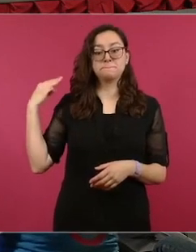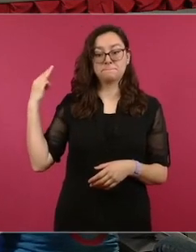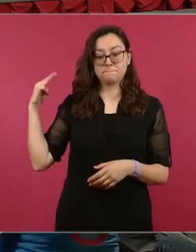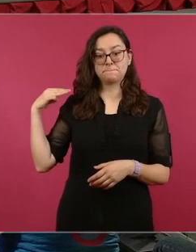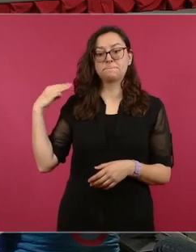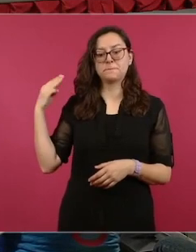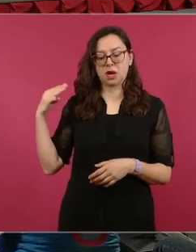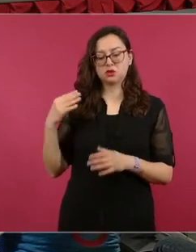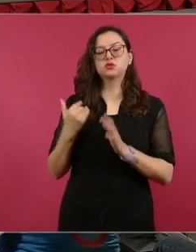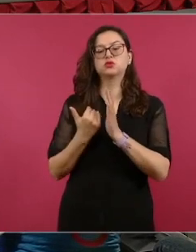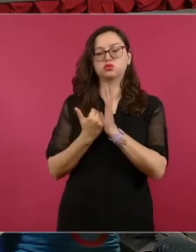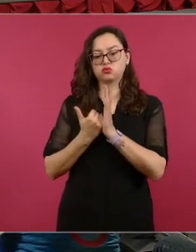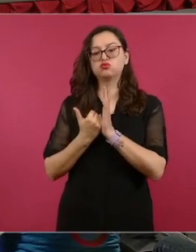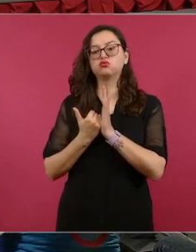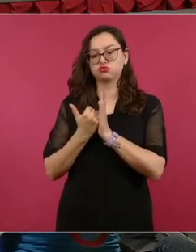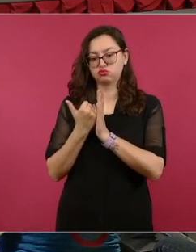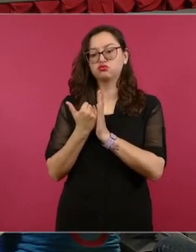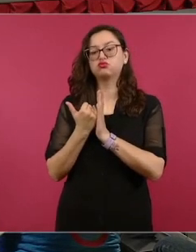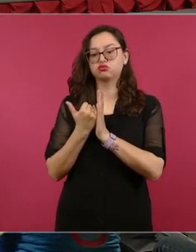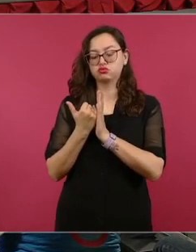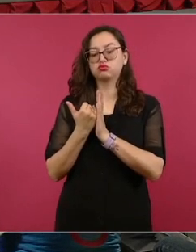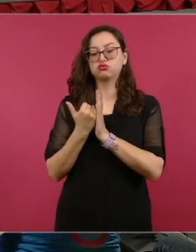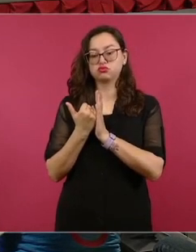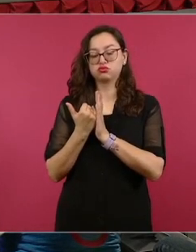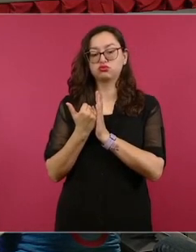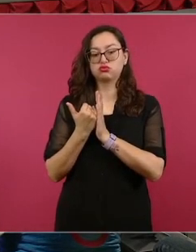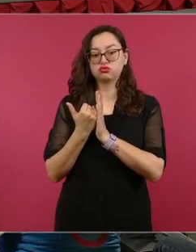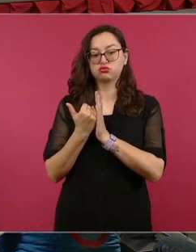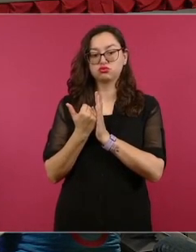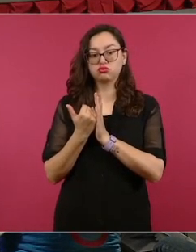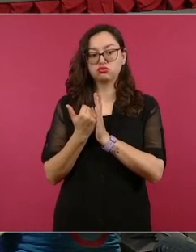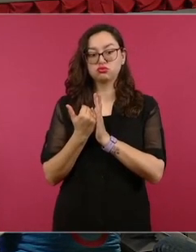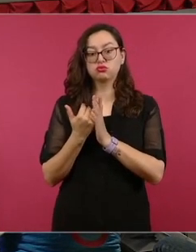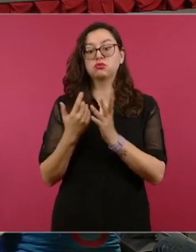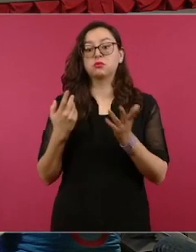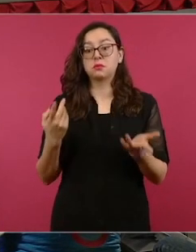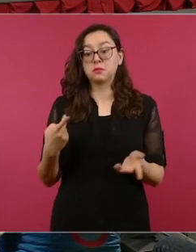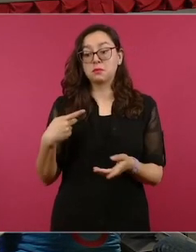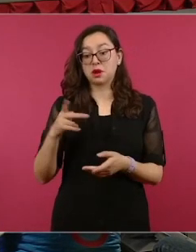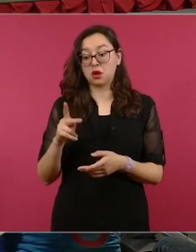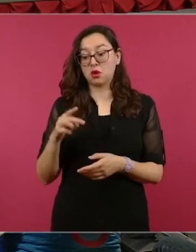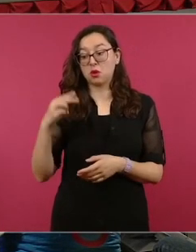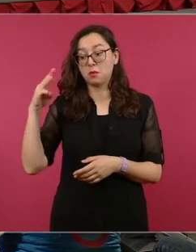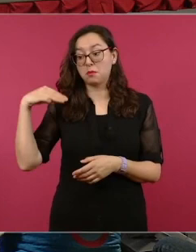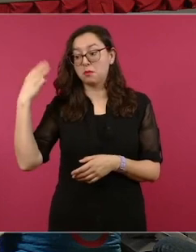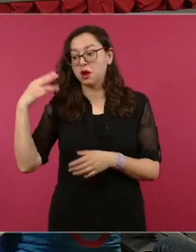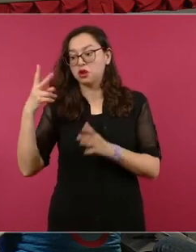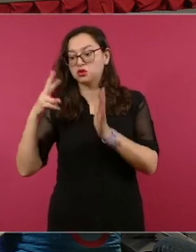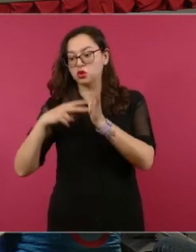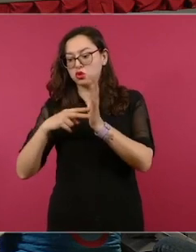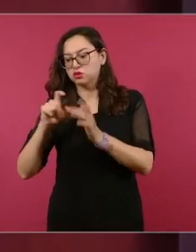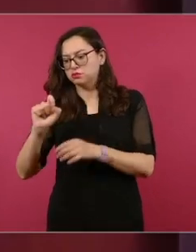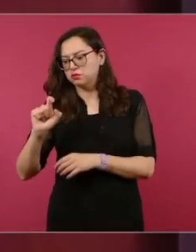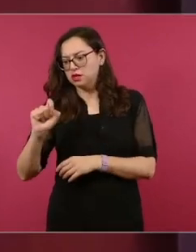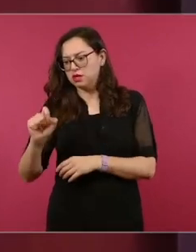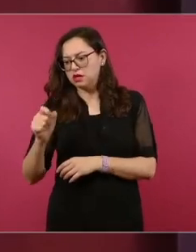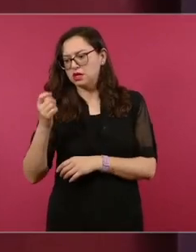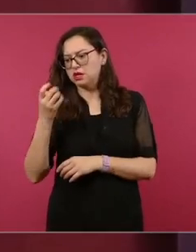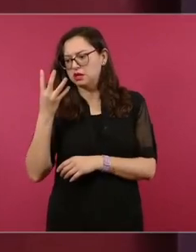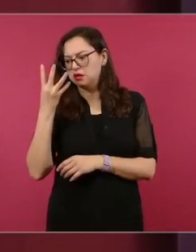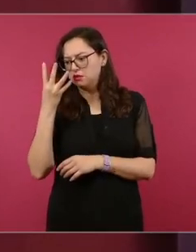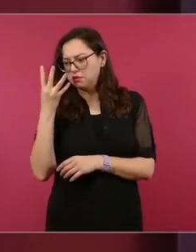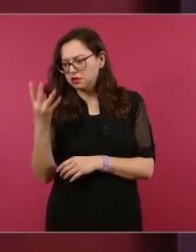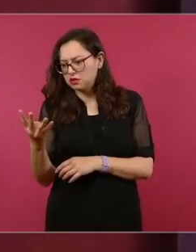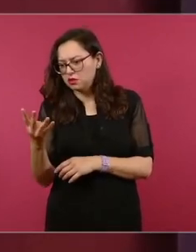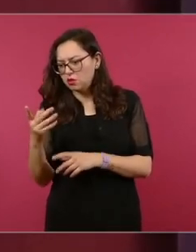con respecto a febrero, es el marzo de 2024, más bajo desde hace